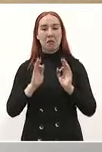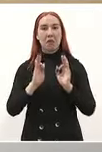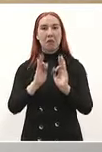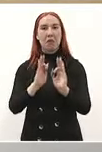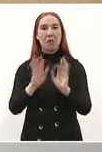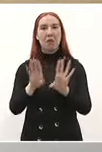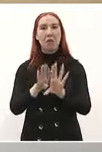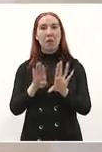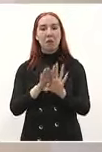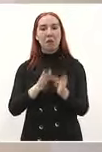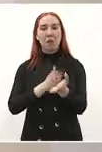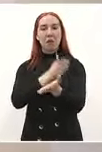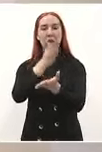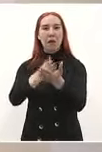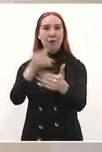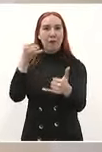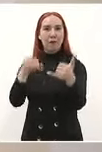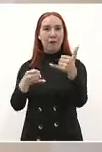al juicio